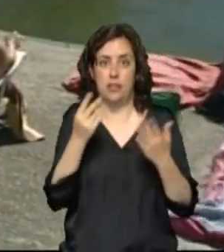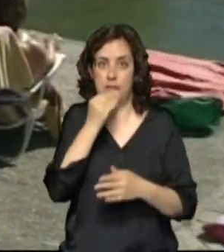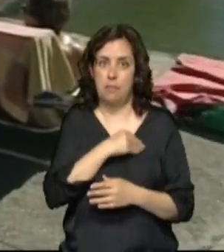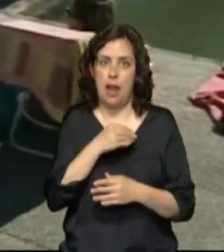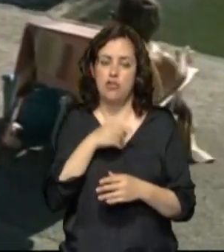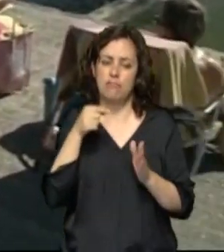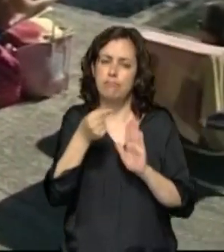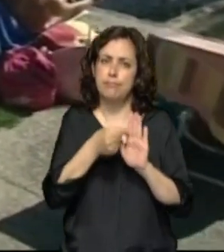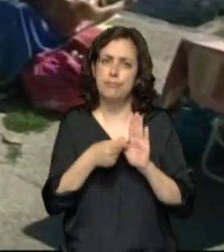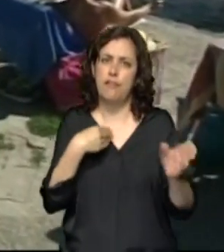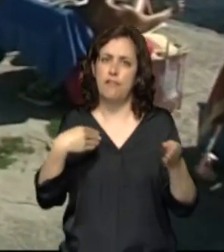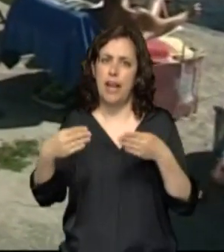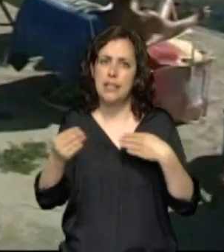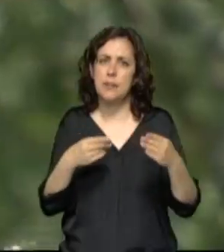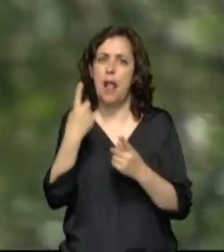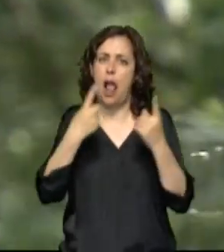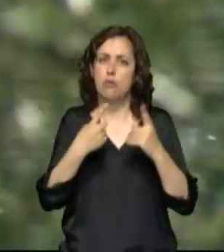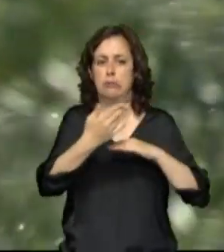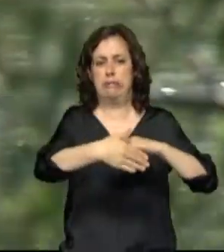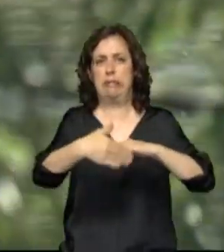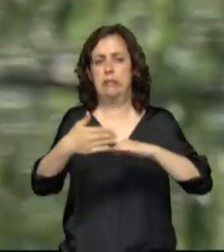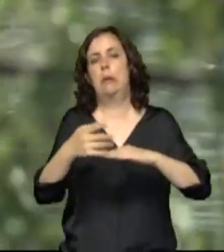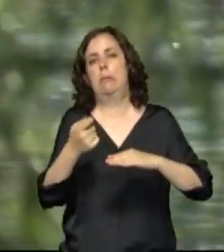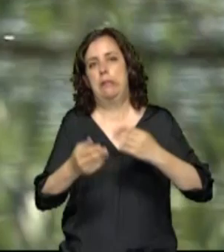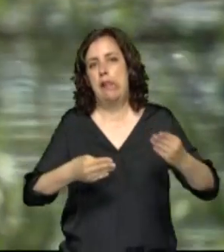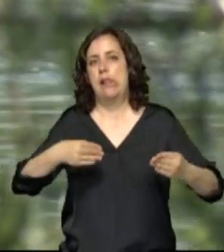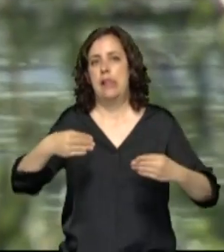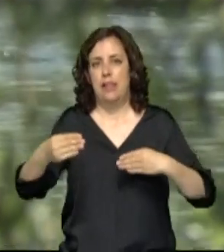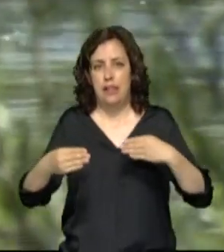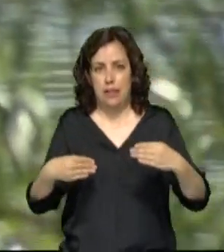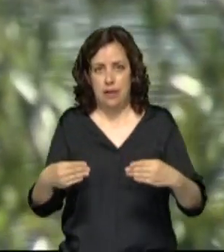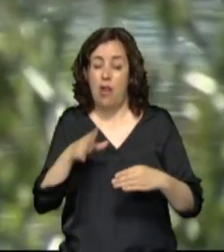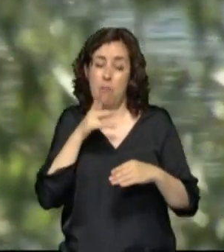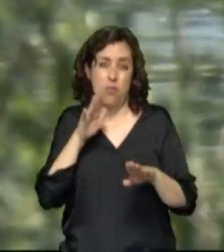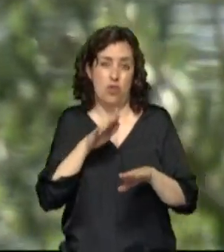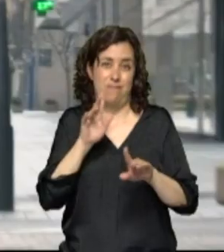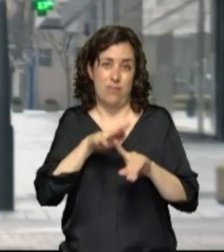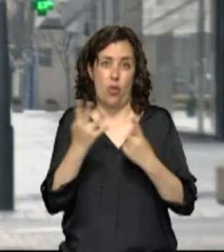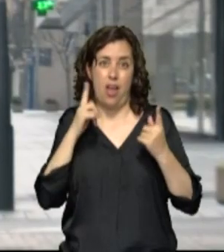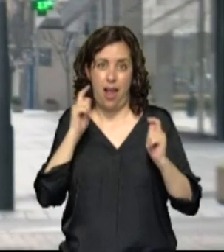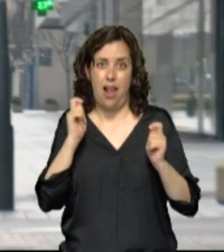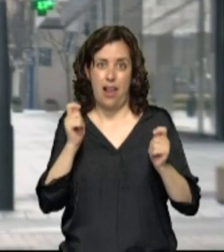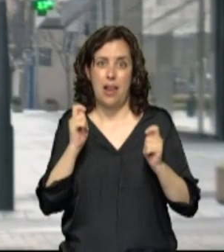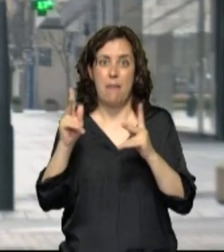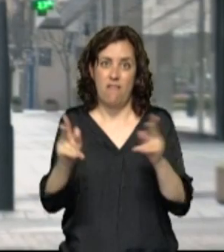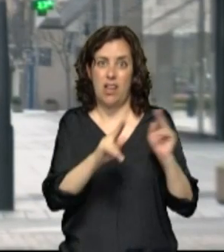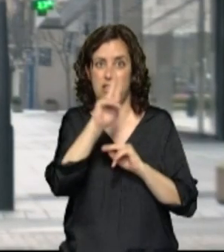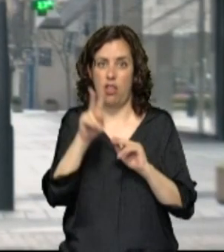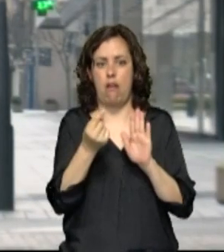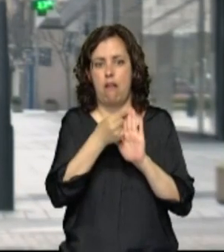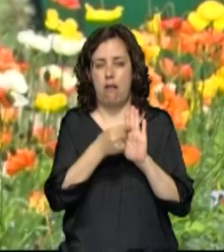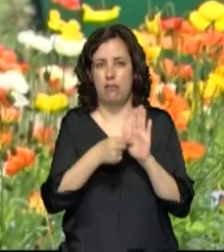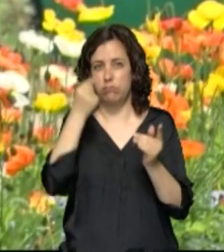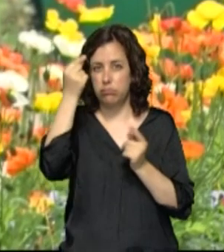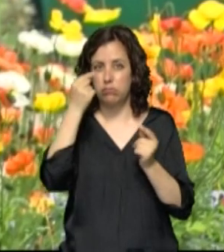para la flexibilización de determinadas restricciones de ámbito nacional derivadas del estado de alarma en aplicación de la fase 2 del plan para